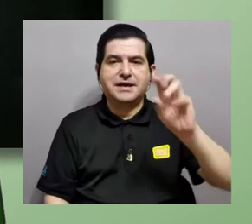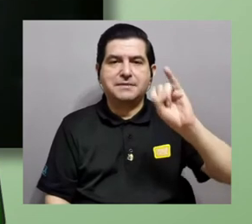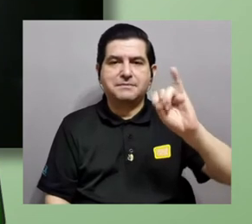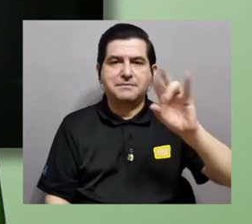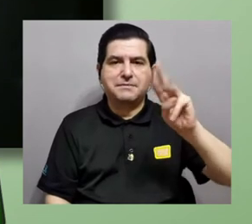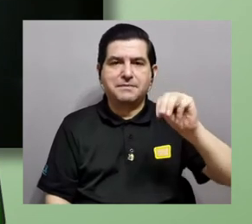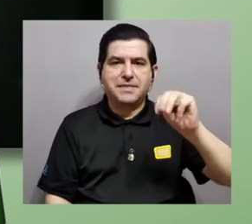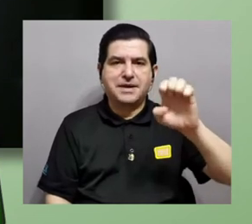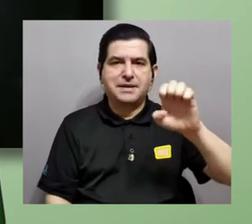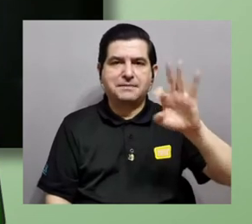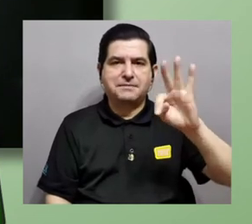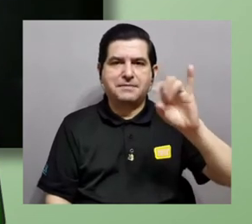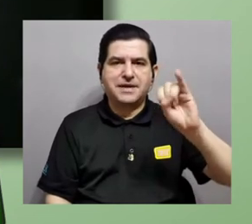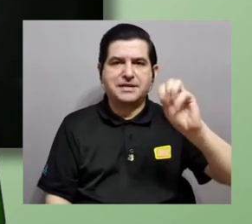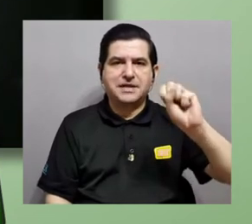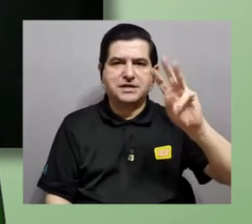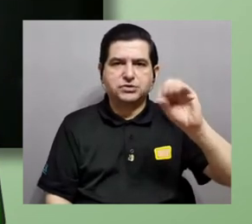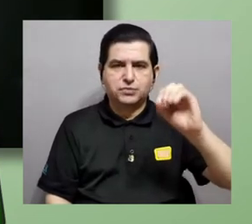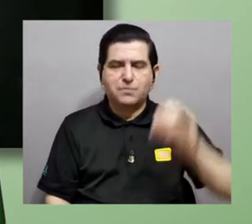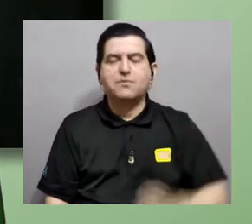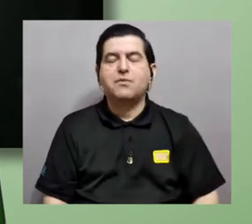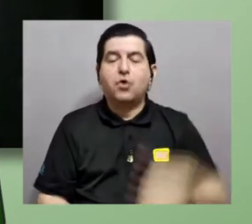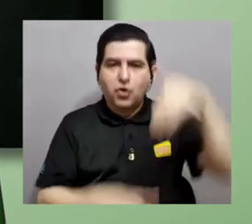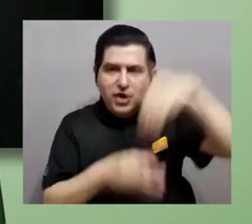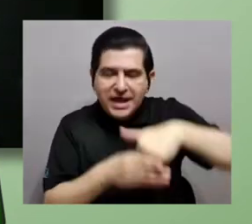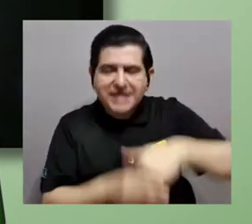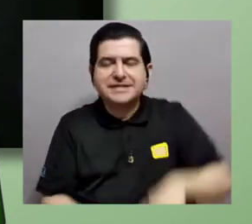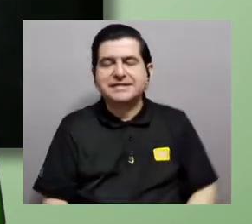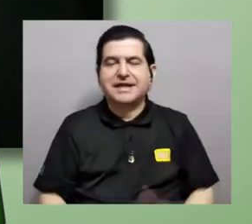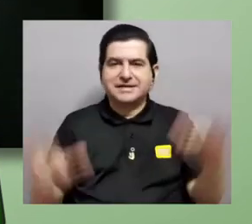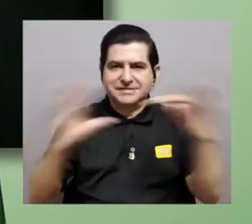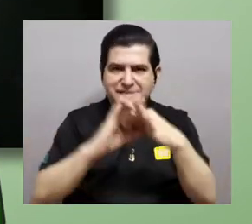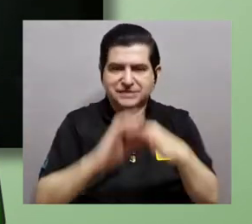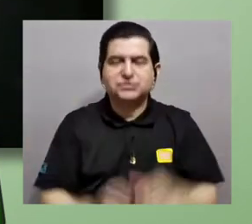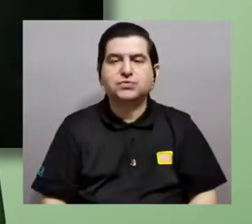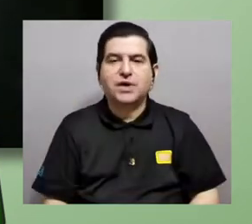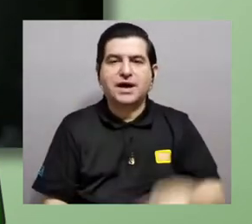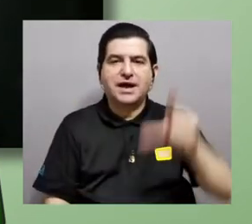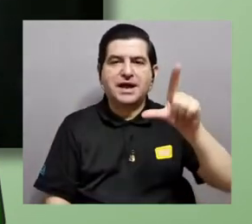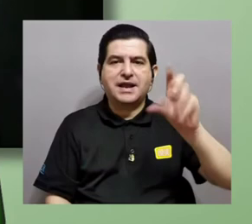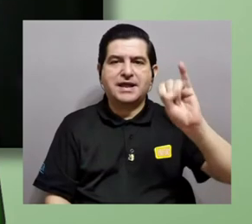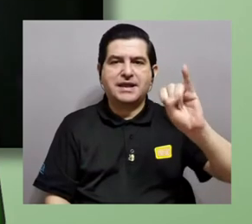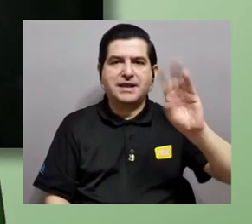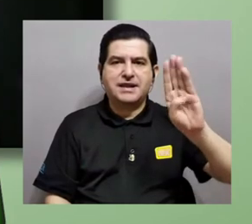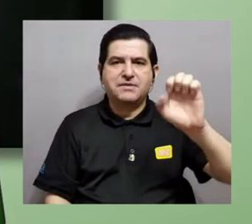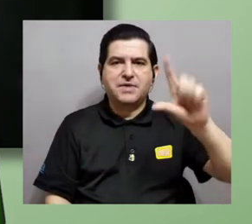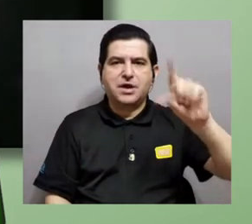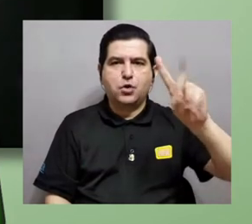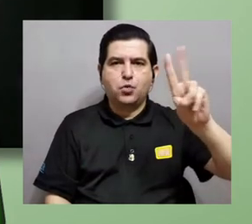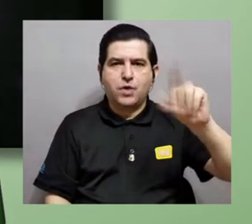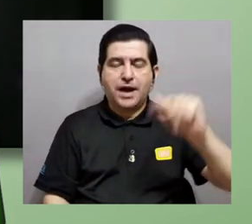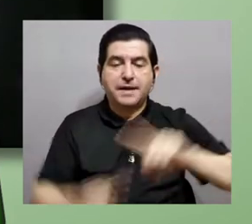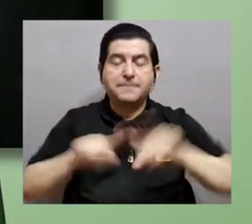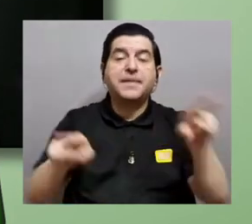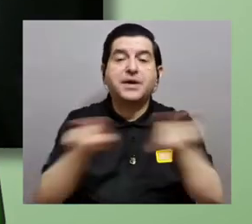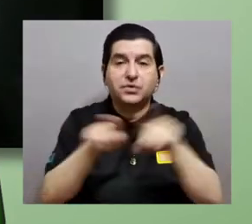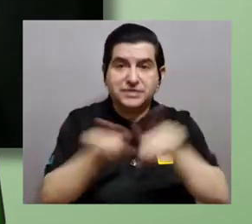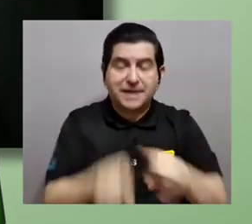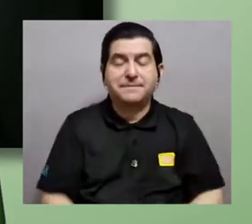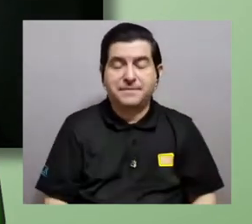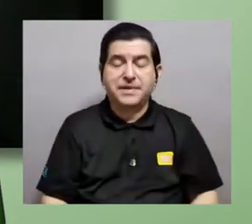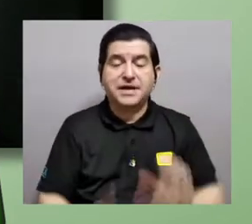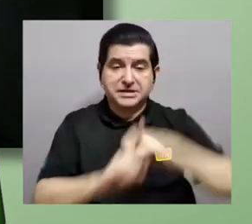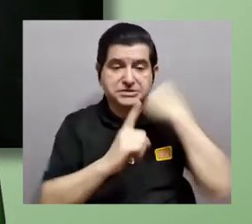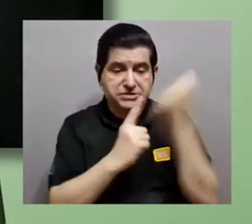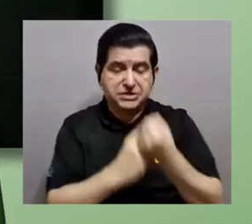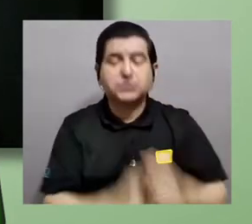mismatismo intersexual en las niveles, pero también hay ejemplos de variación dentro del otro